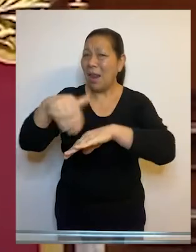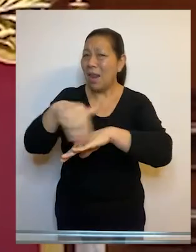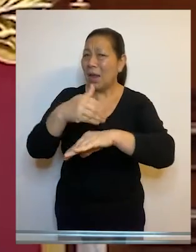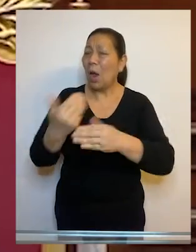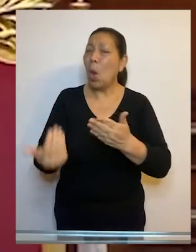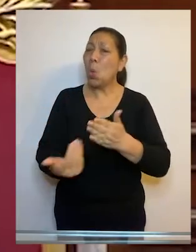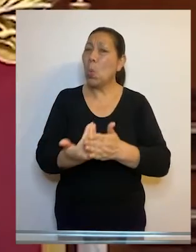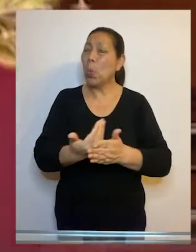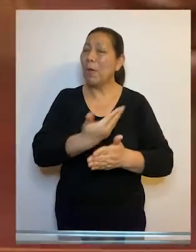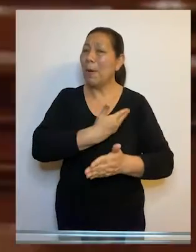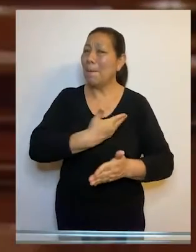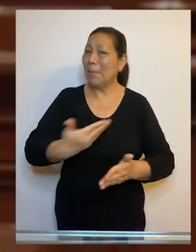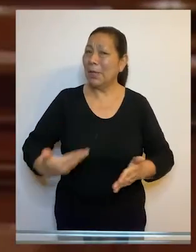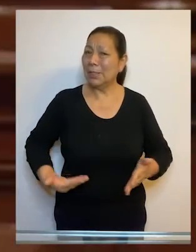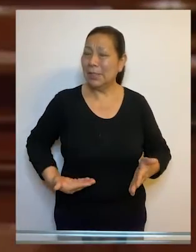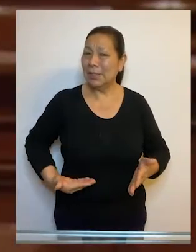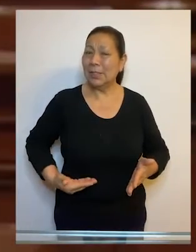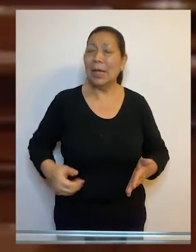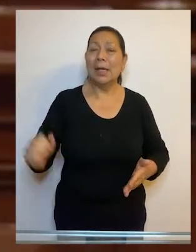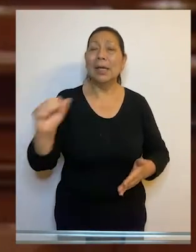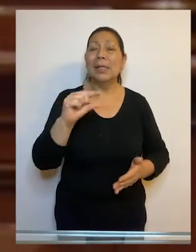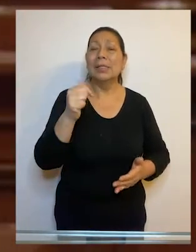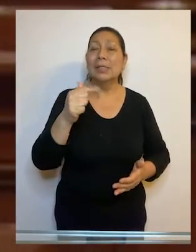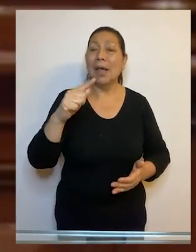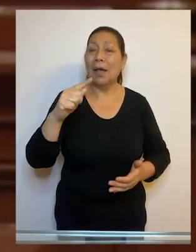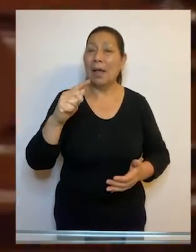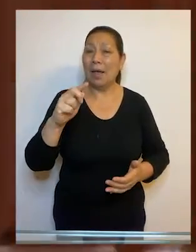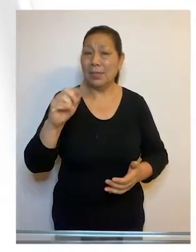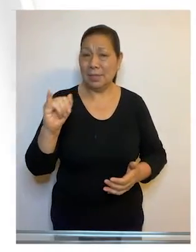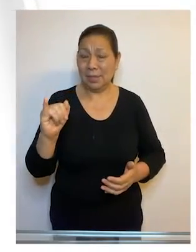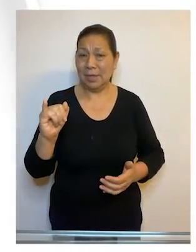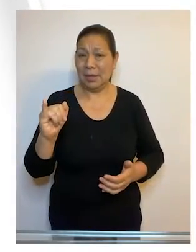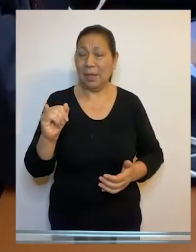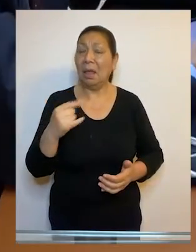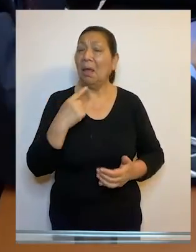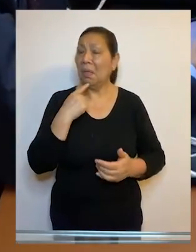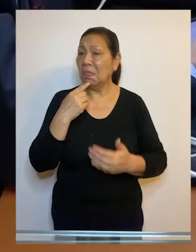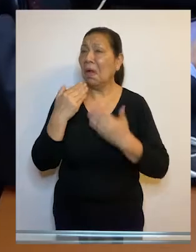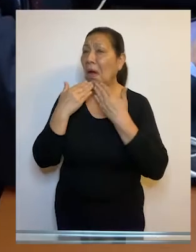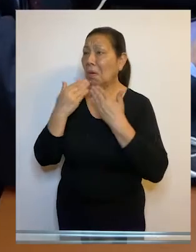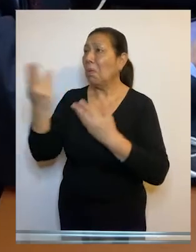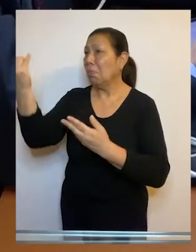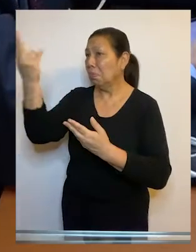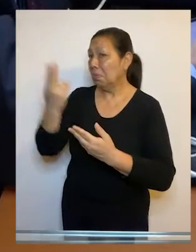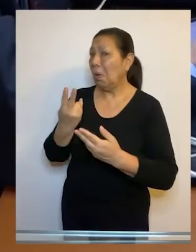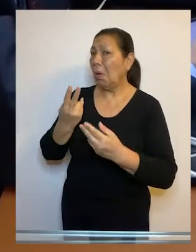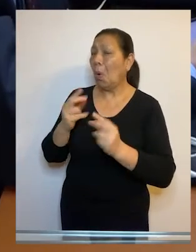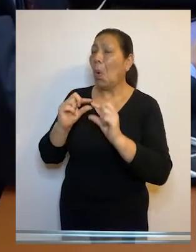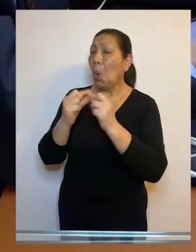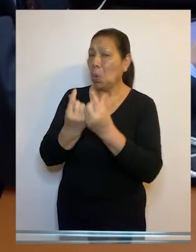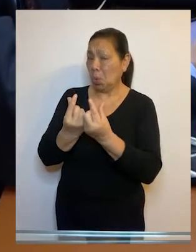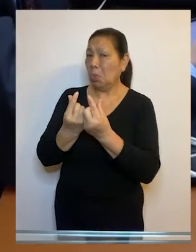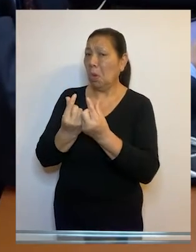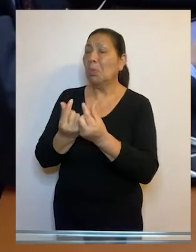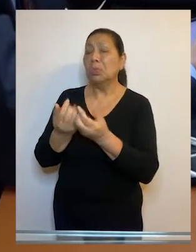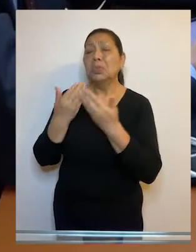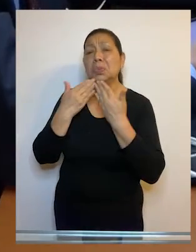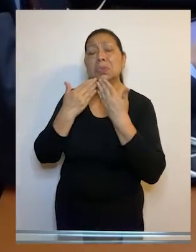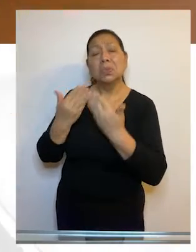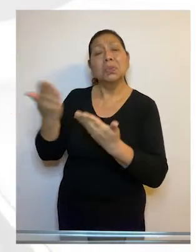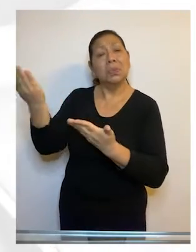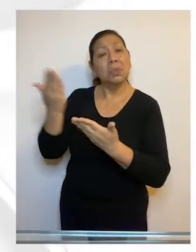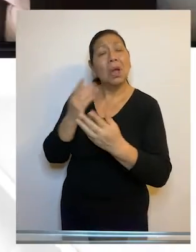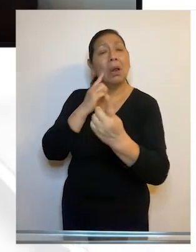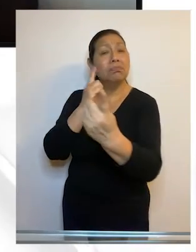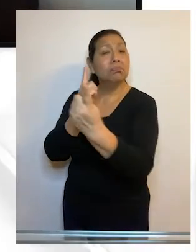designación del nuevo presidente de la República, Francisco Zagasti. Los magistrados agradecieron la visita de la delegación de la CIT